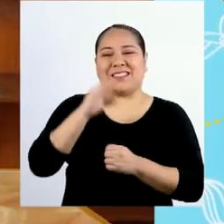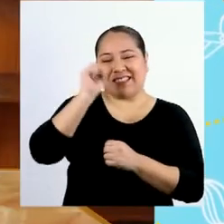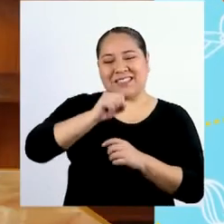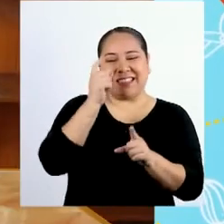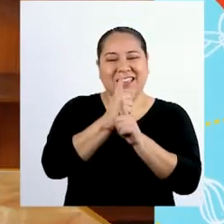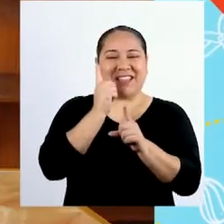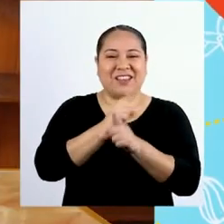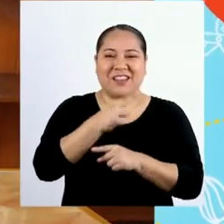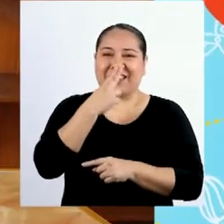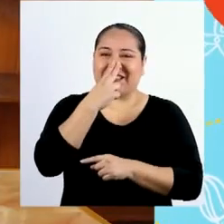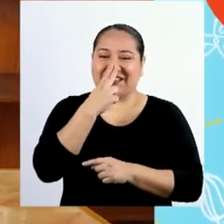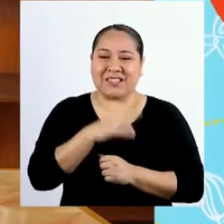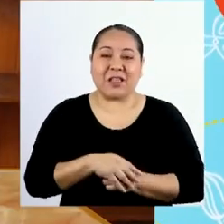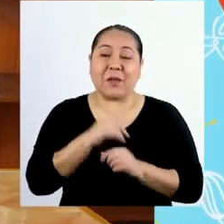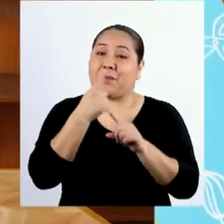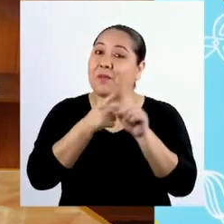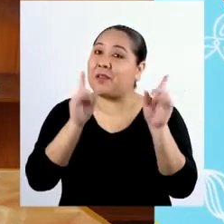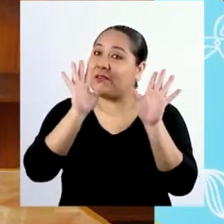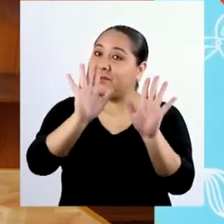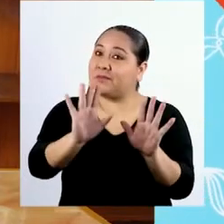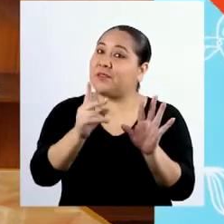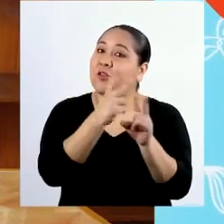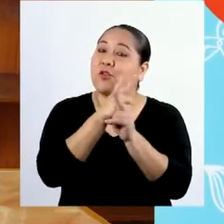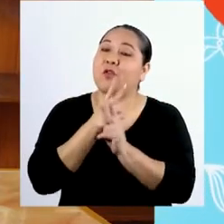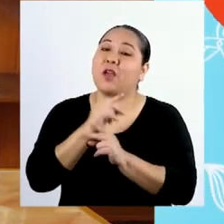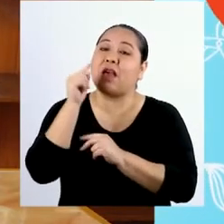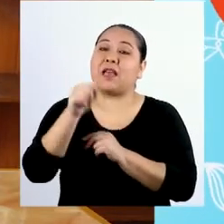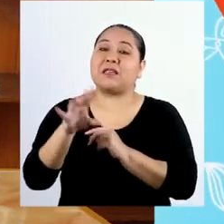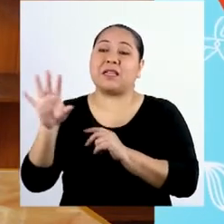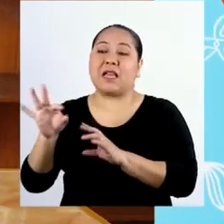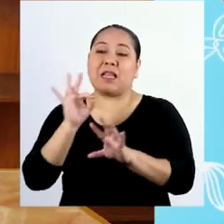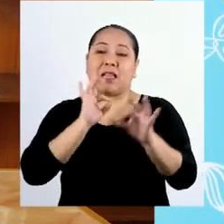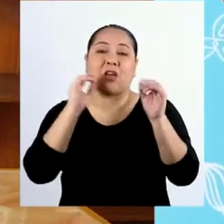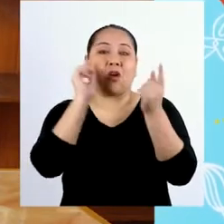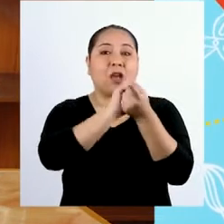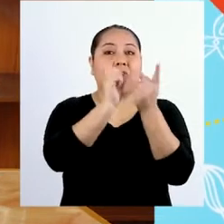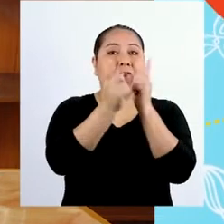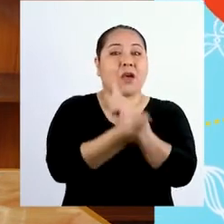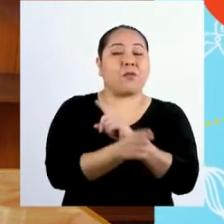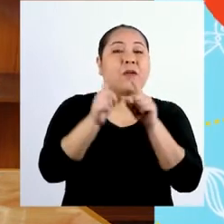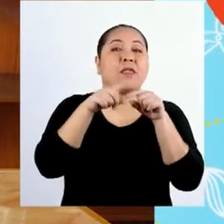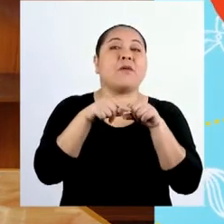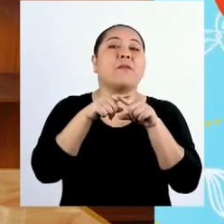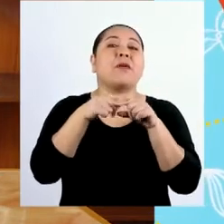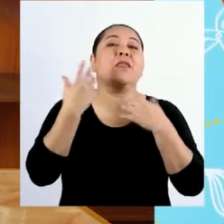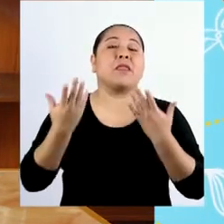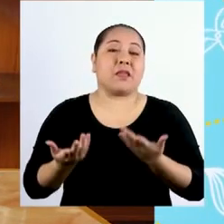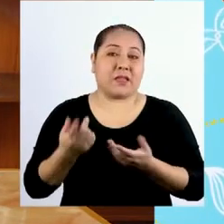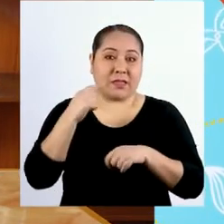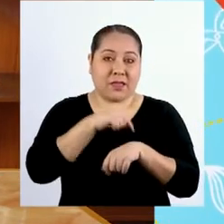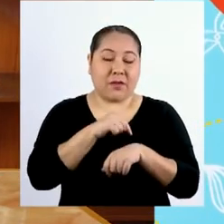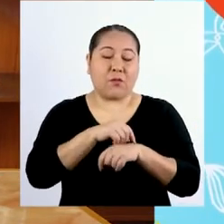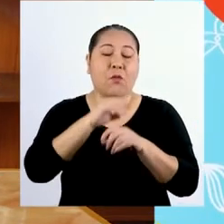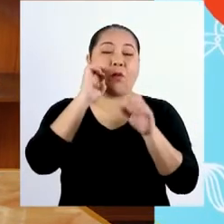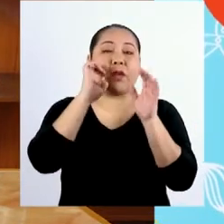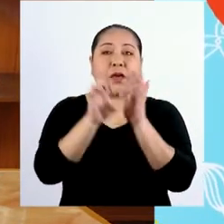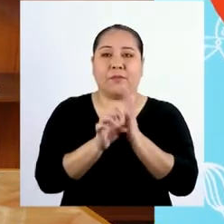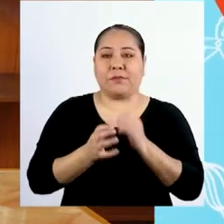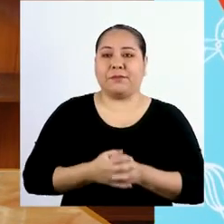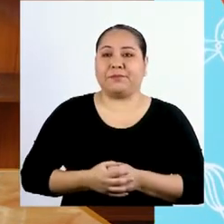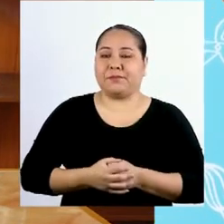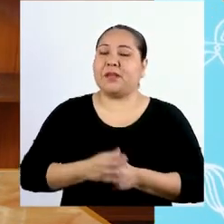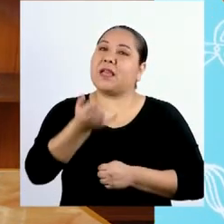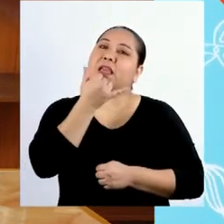Efectivamente, tocino. Pero cuidado, porque esta elección puede variar según las circunstancias. Por ejemplo,